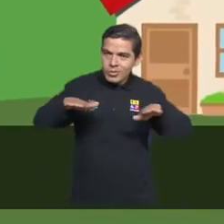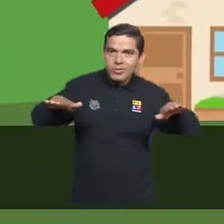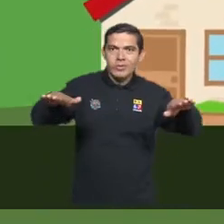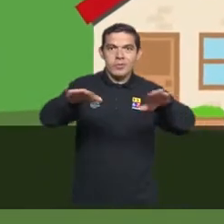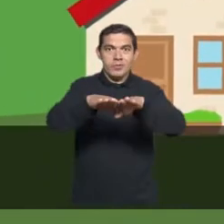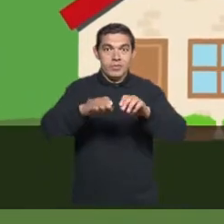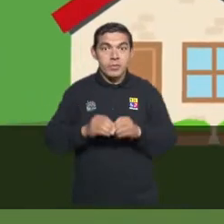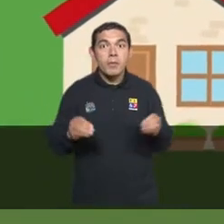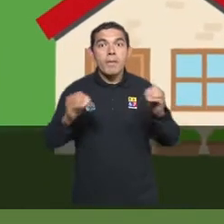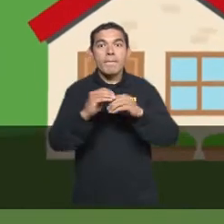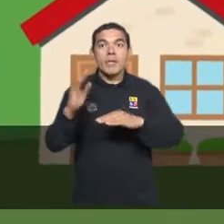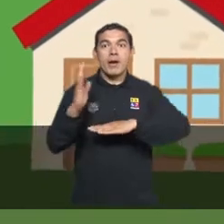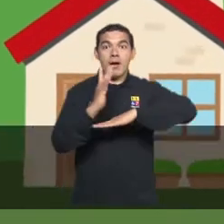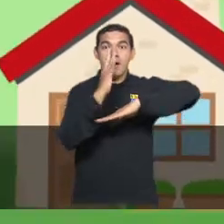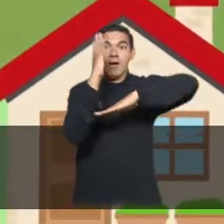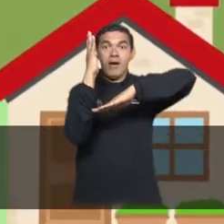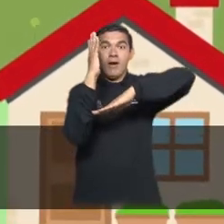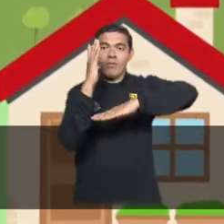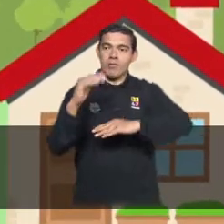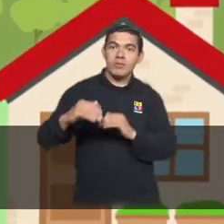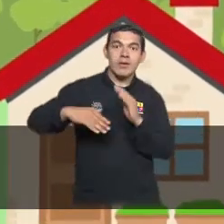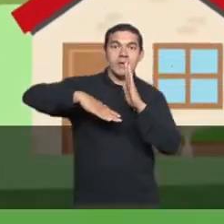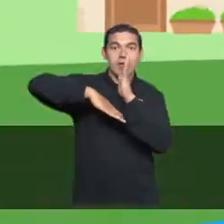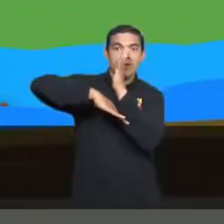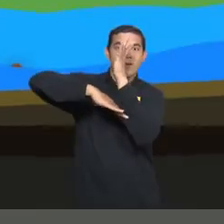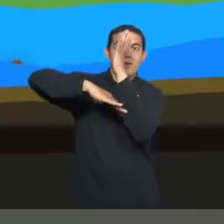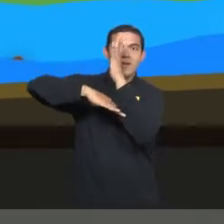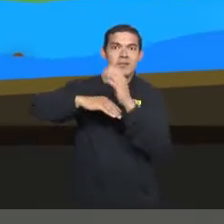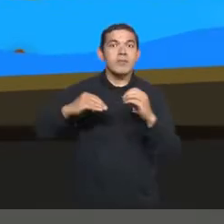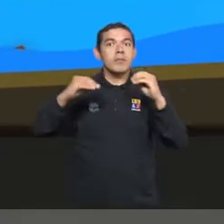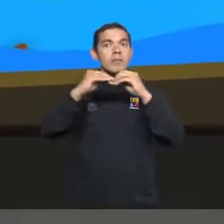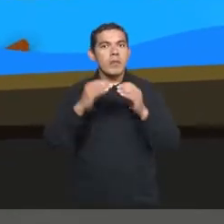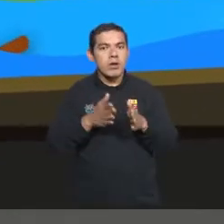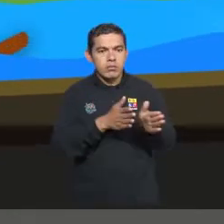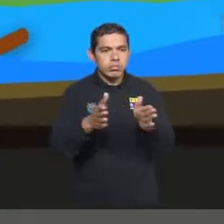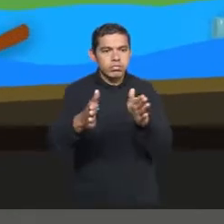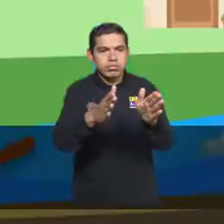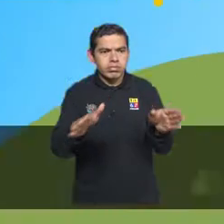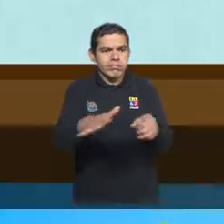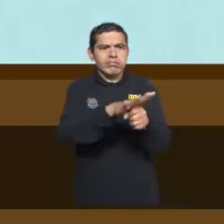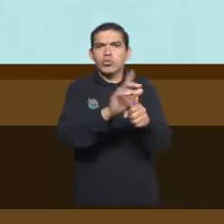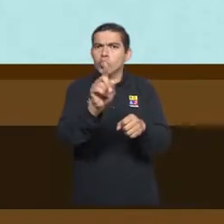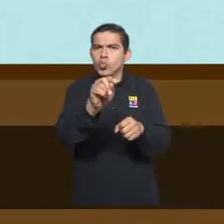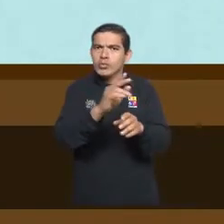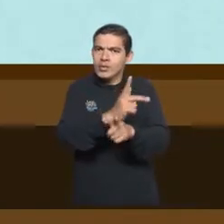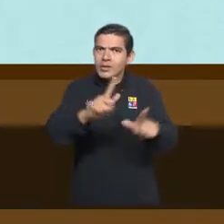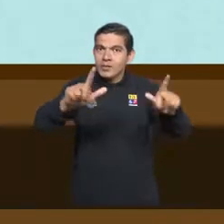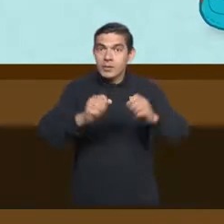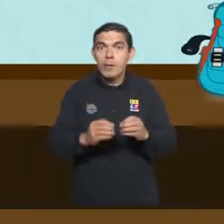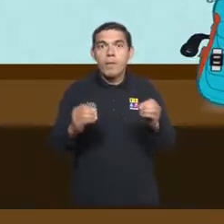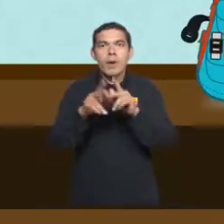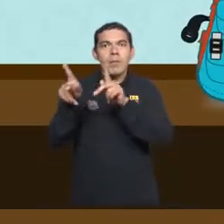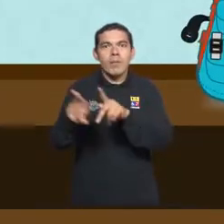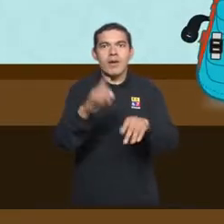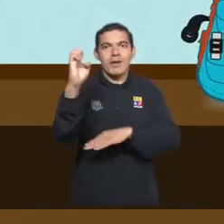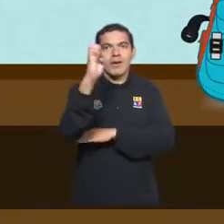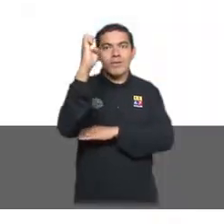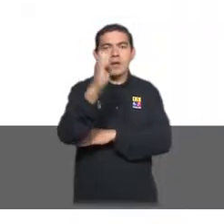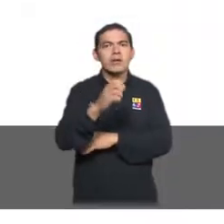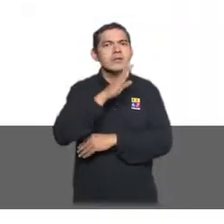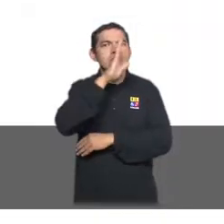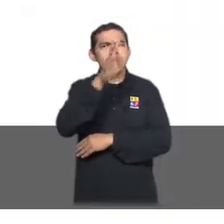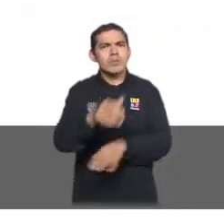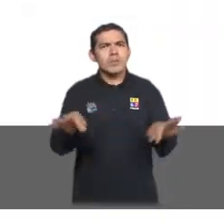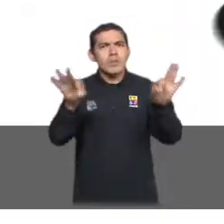para vivir. Siembra árboles en las laderas. No tapes los canales de desfogue. Y ten un plan de emergencia.